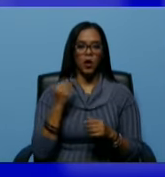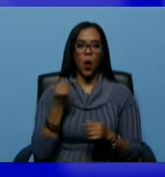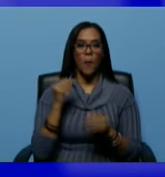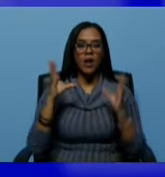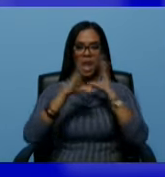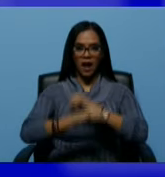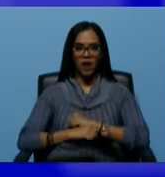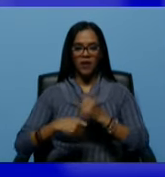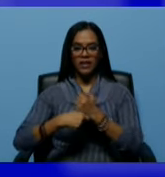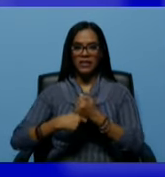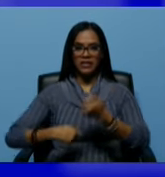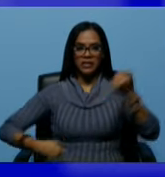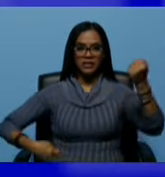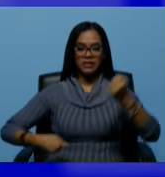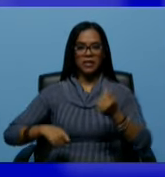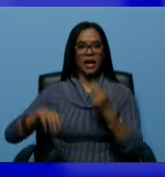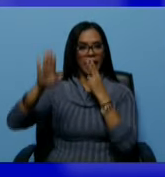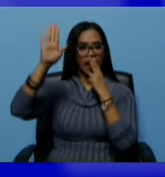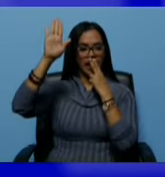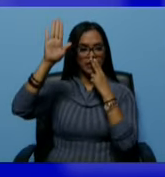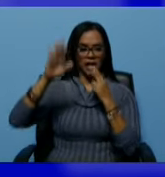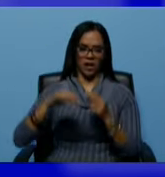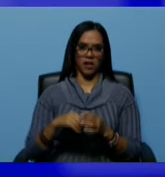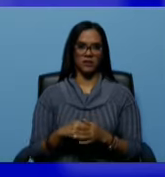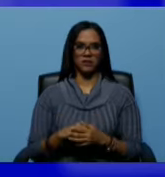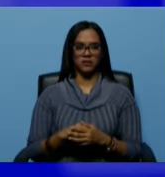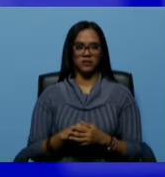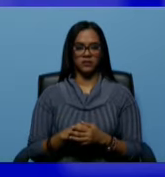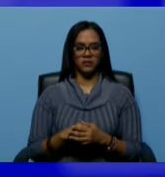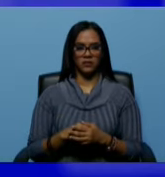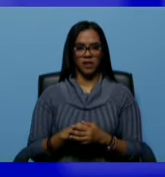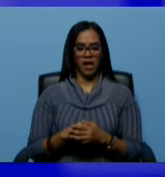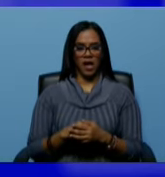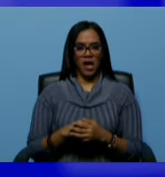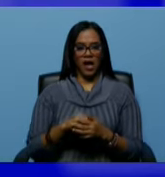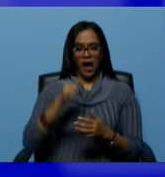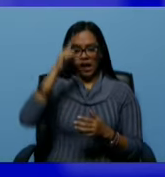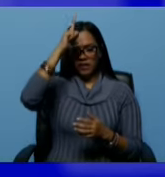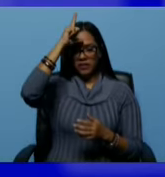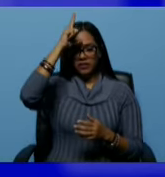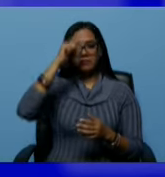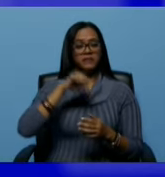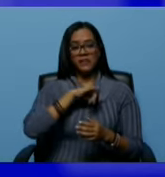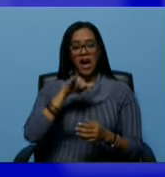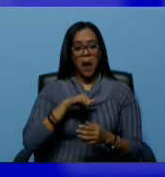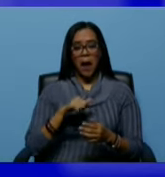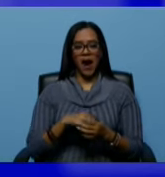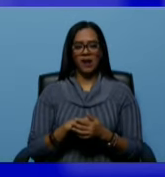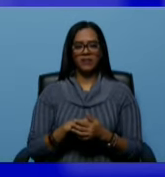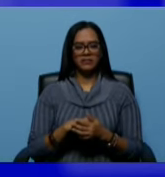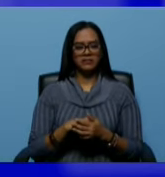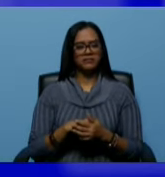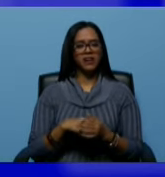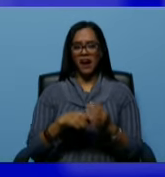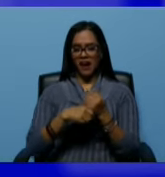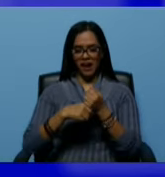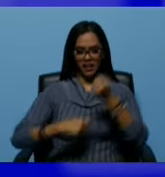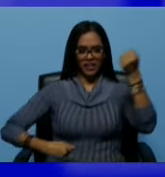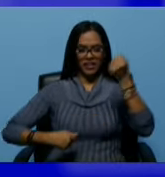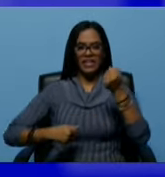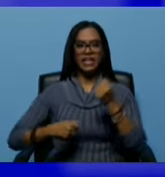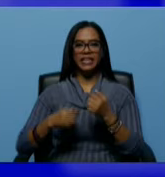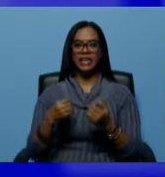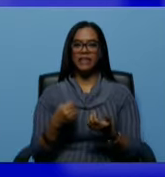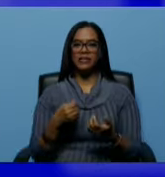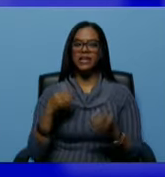de los cuchillos largos de Hitler en Berlín igual fue una noche de los cuchillos largos de